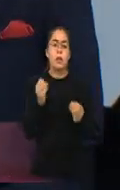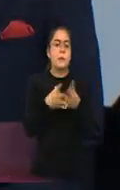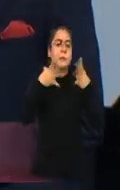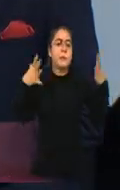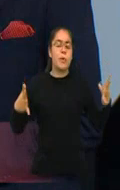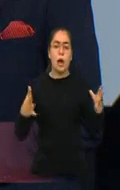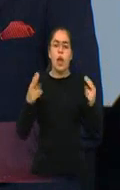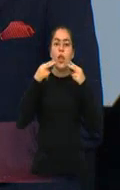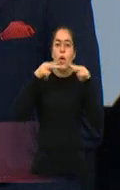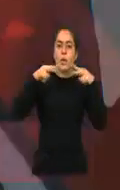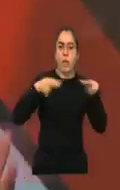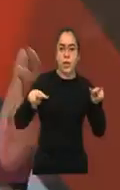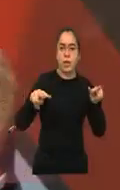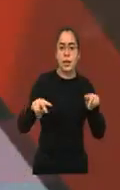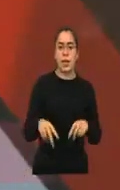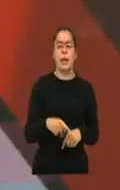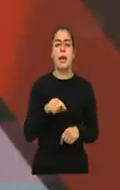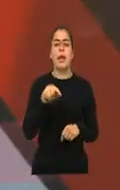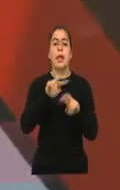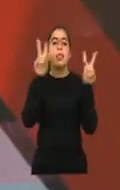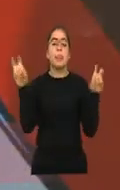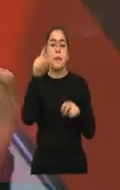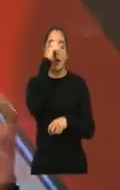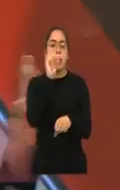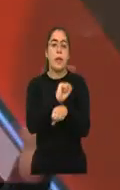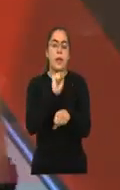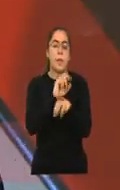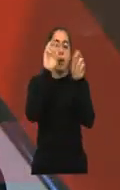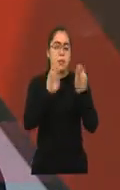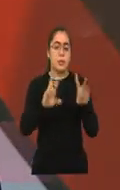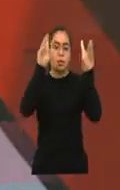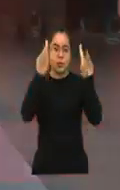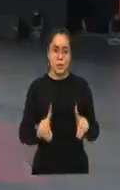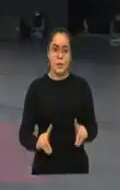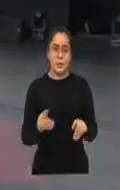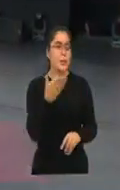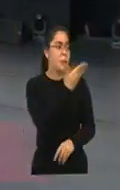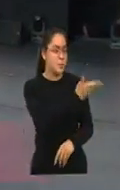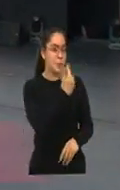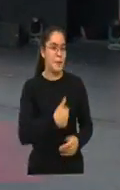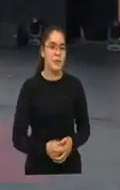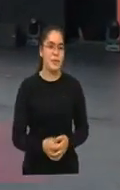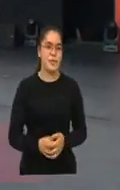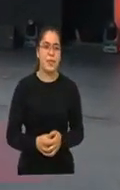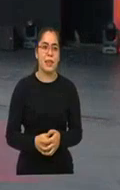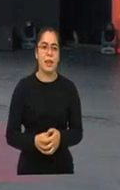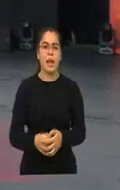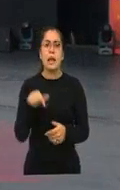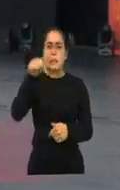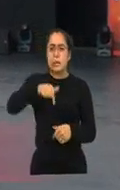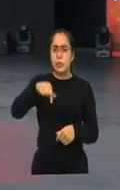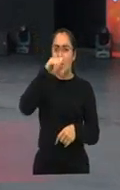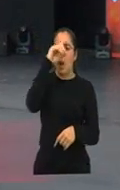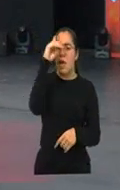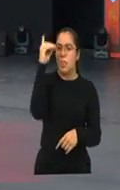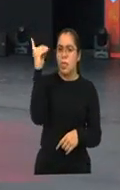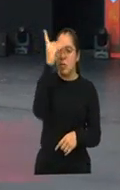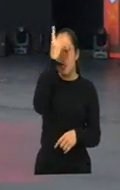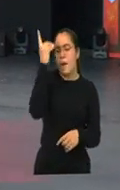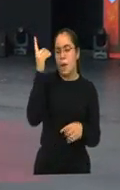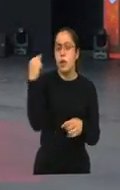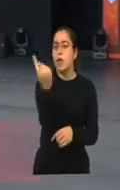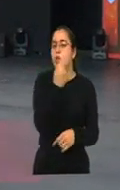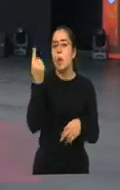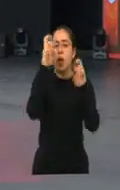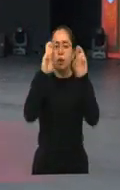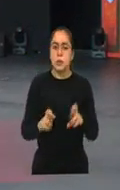en el ámbito laboral para las personas con discapacidad, Geraldine y Ricardo. Es que esa es una tarea de todos, absolutamente. El compromiso de hacer una